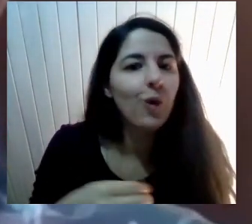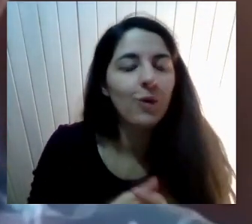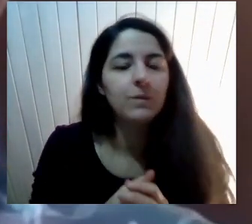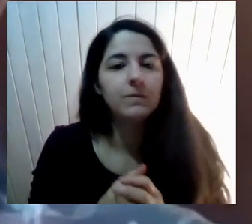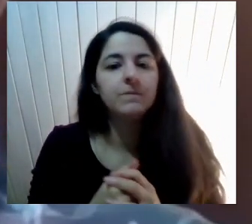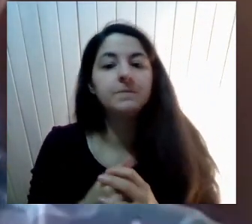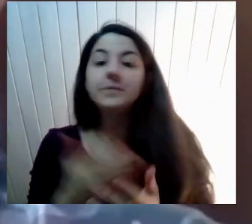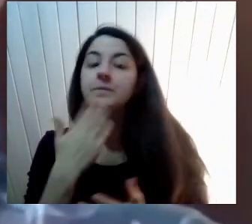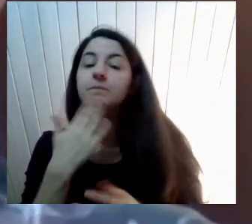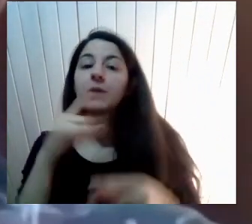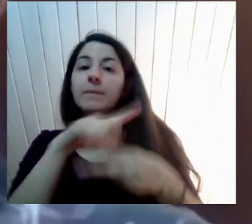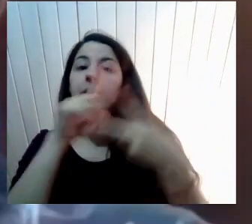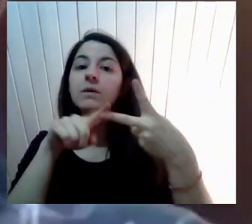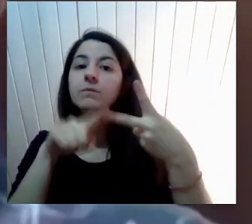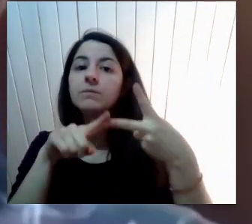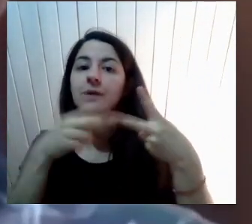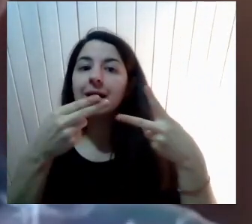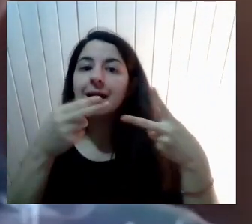Dice Que Es Muy